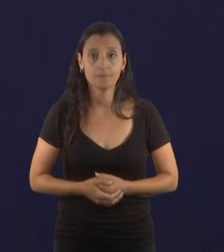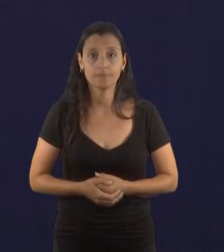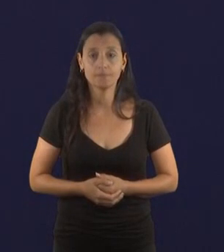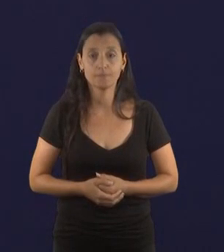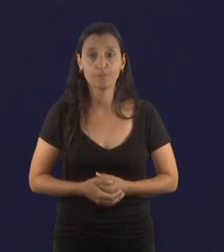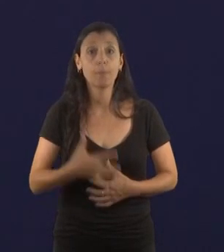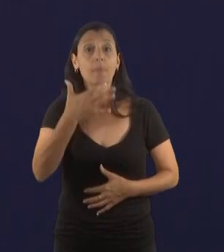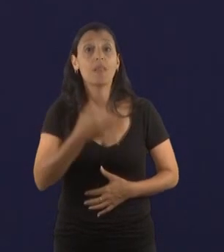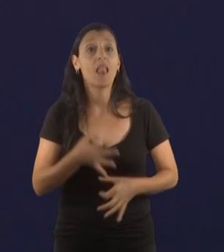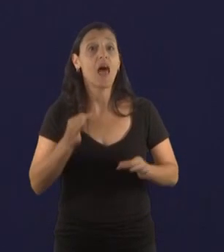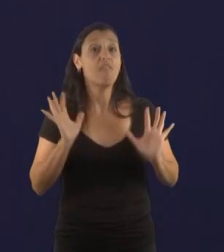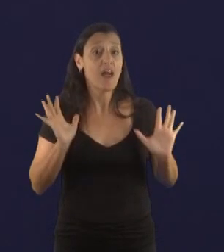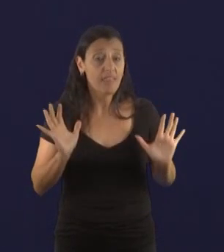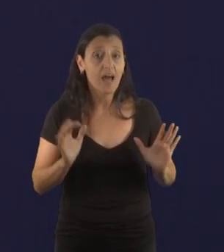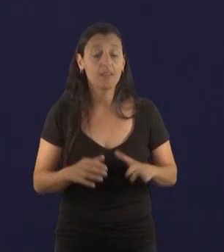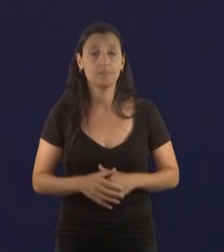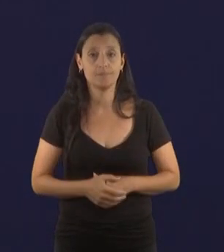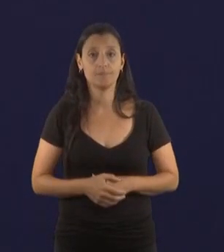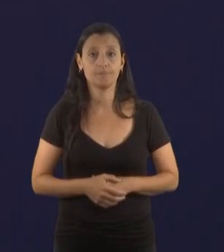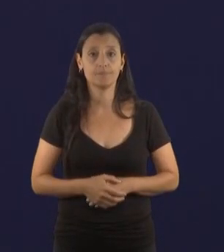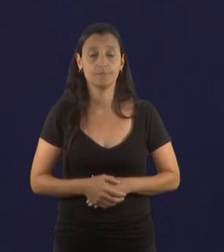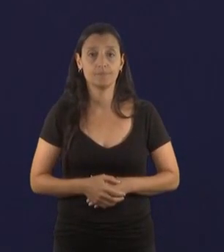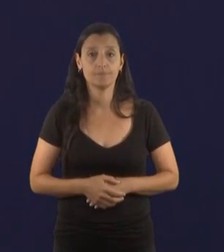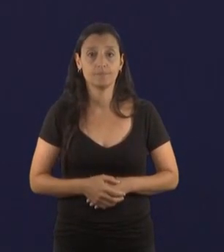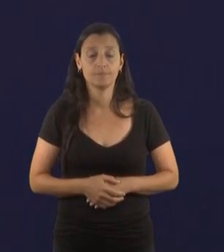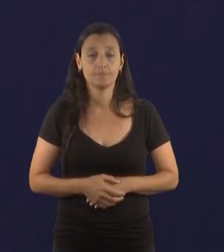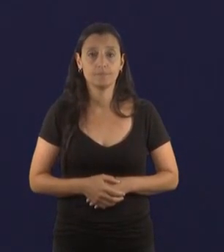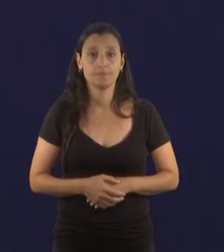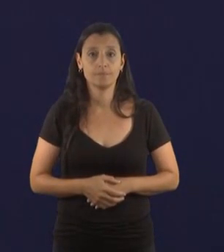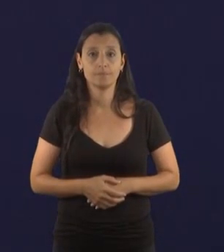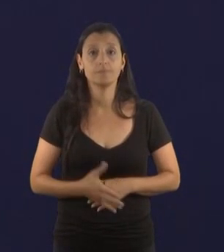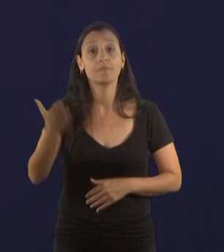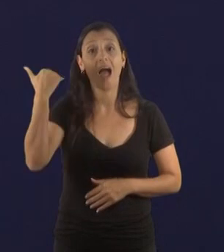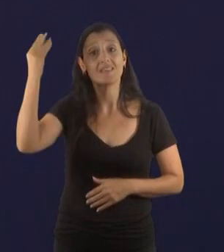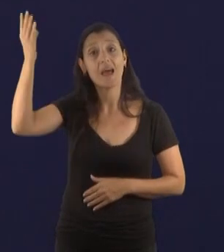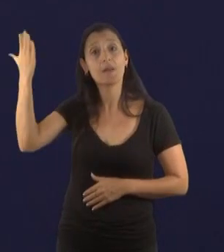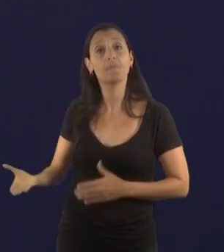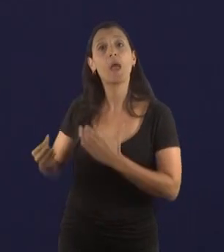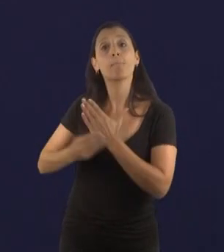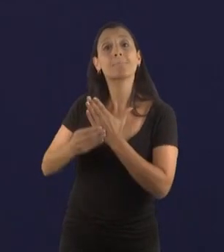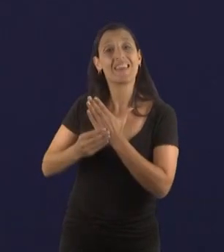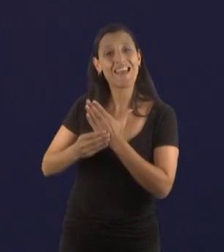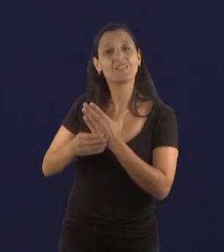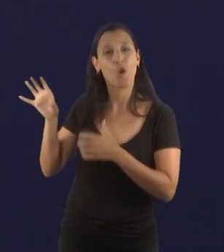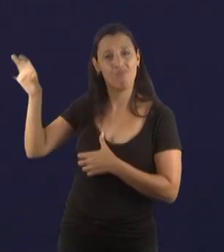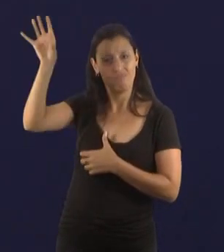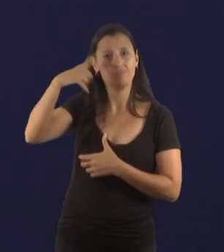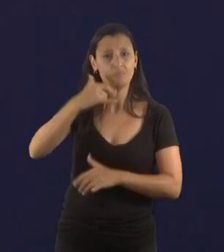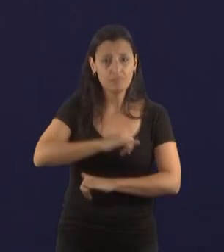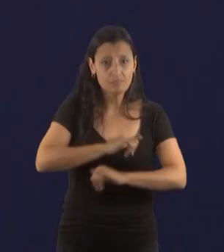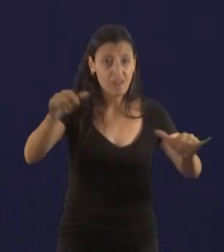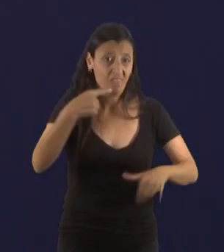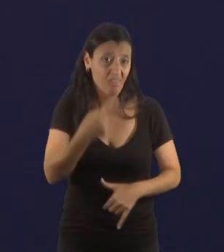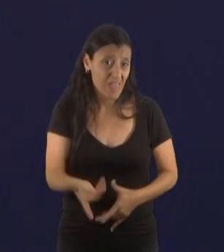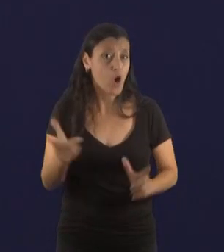la verdad es que como incluso públicamente el Ministro del Interior comentó, fue una